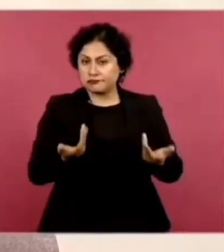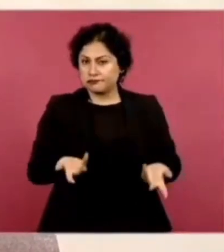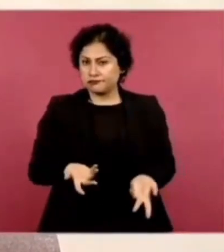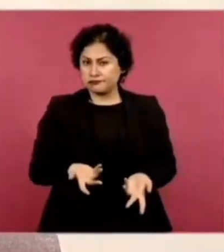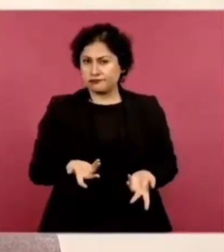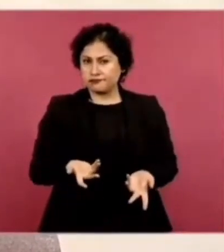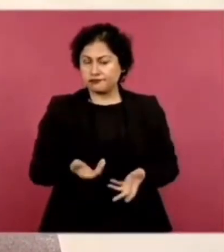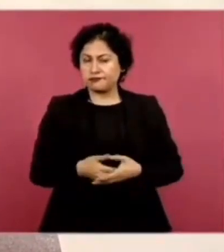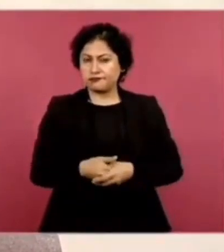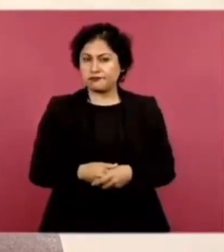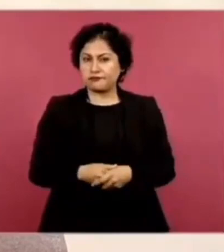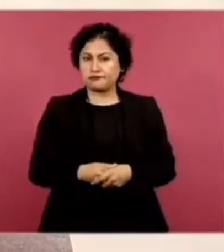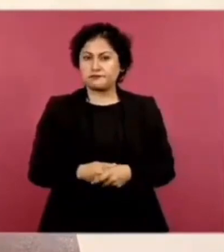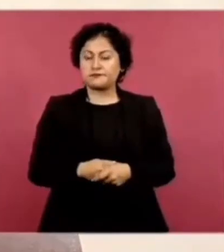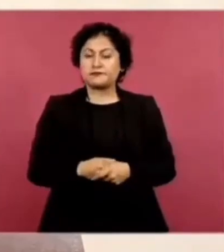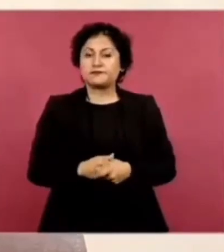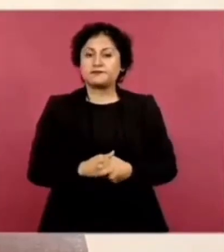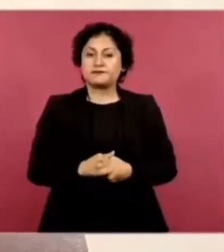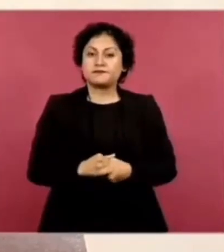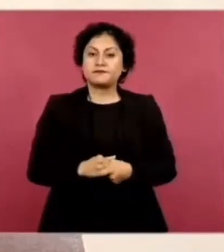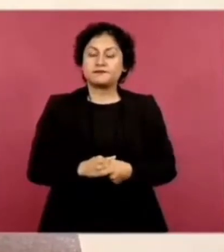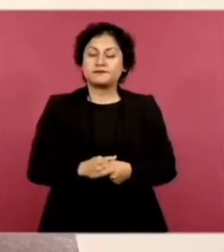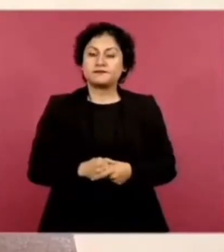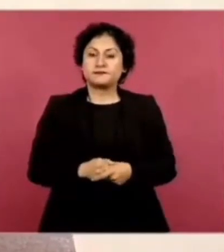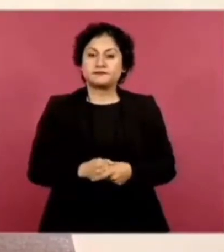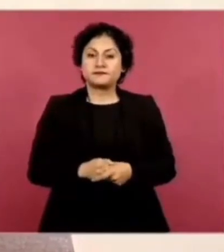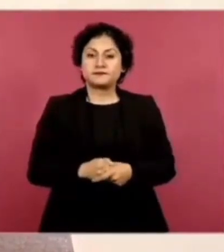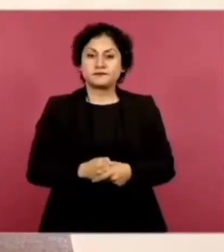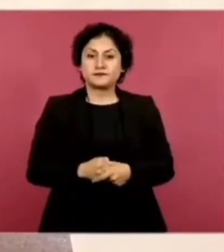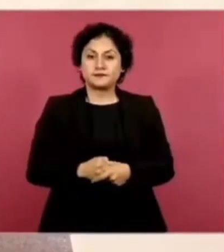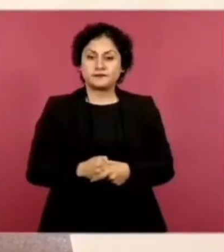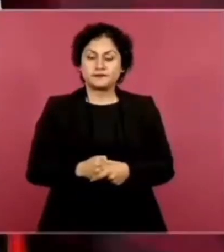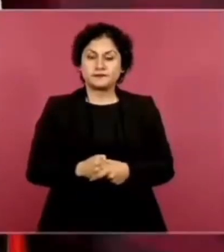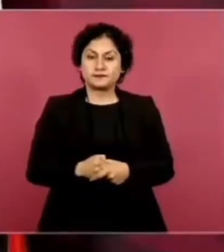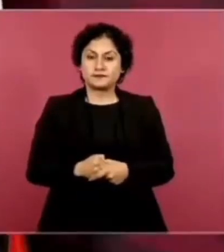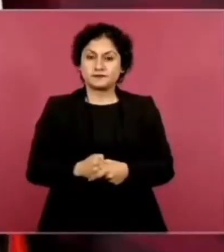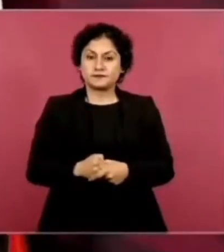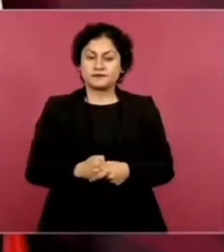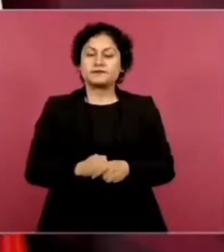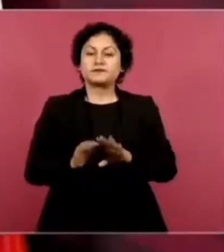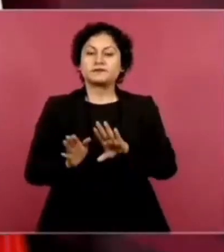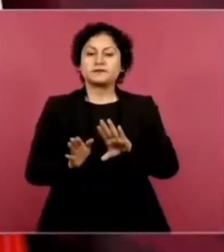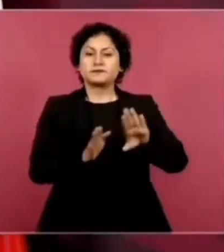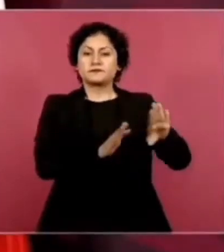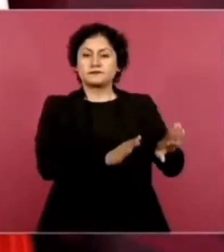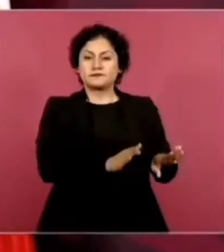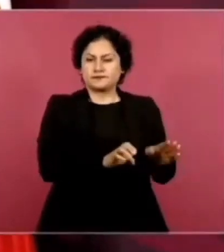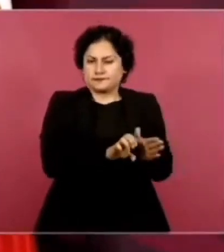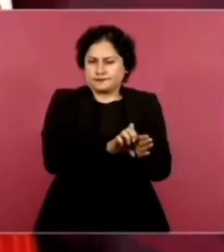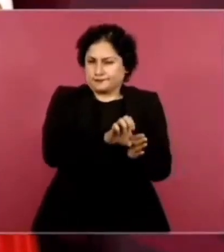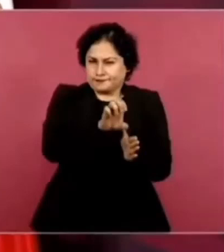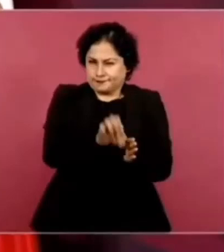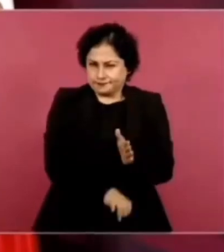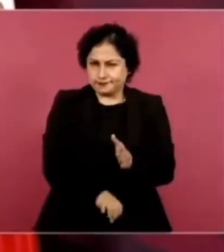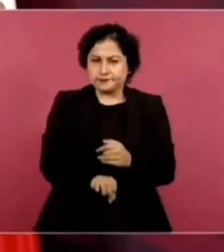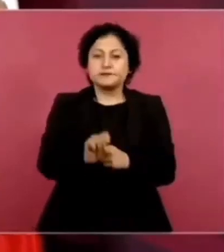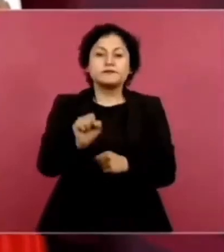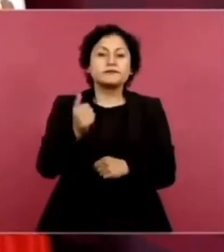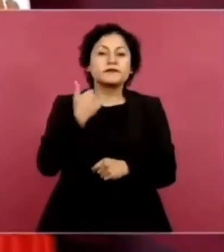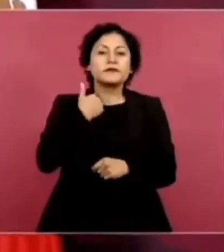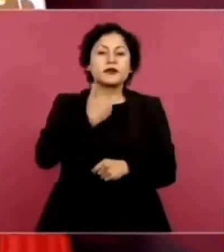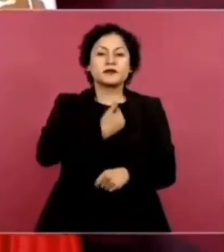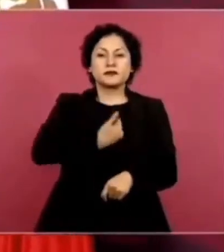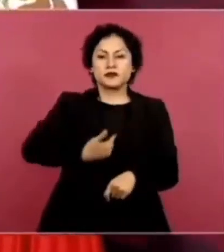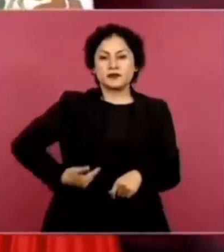¿Qué decía el presidente Lincoln? Que